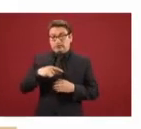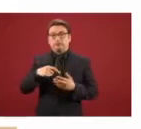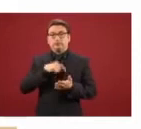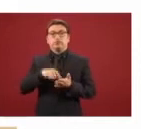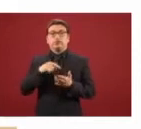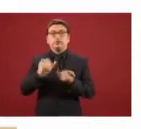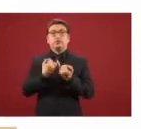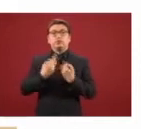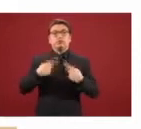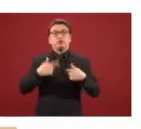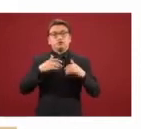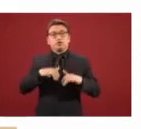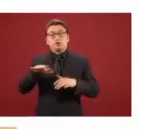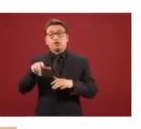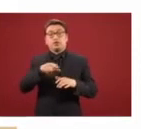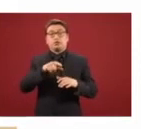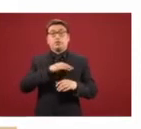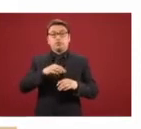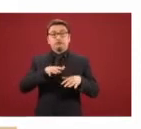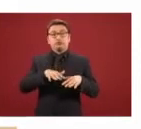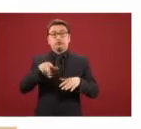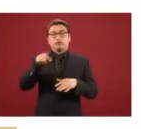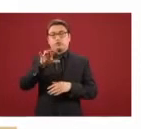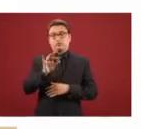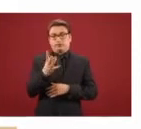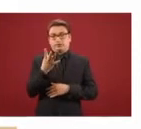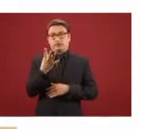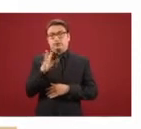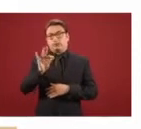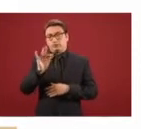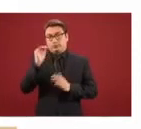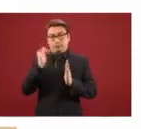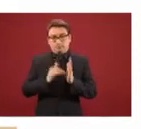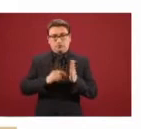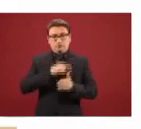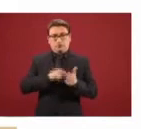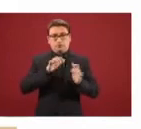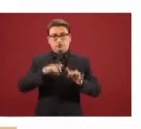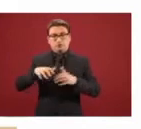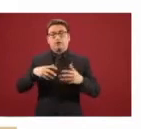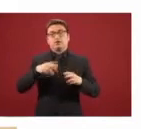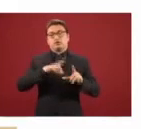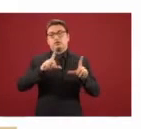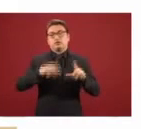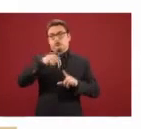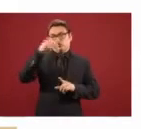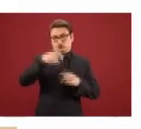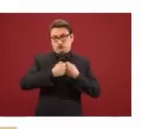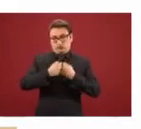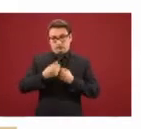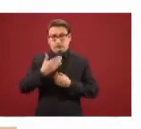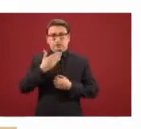40 mil vacantes en la frontera norte y los centros proporcionan asesoría legal,